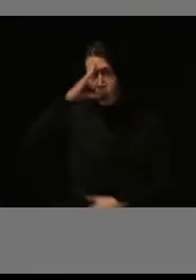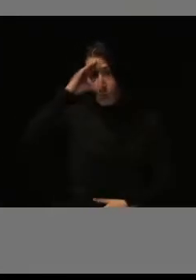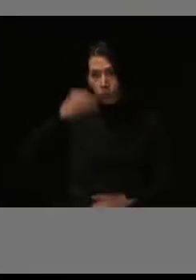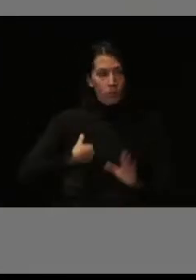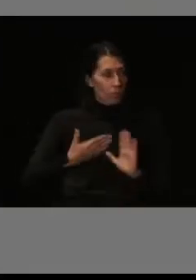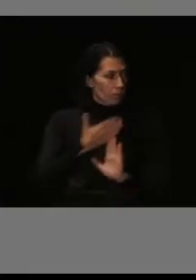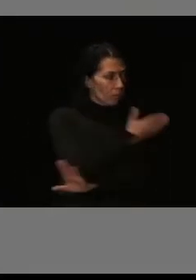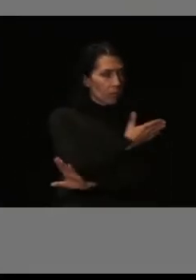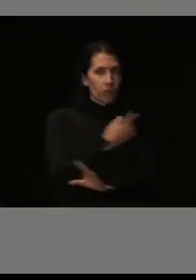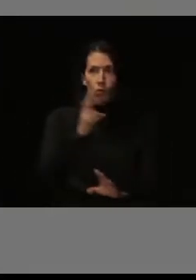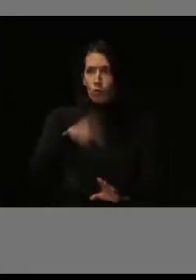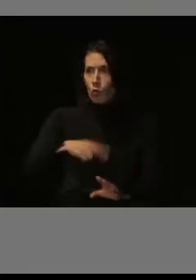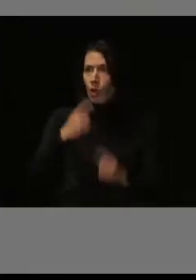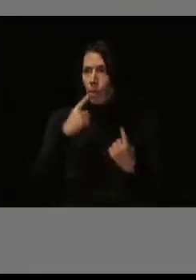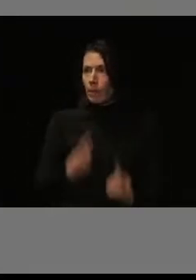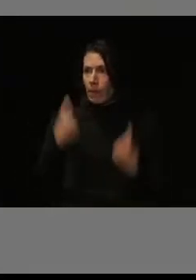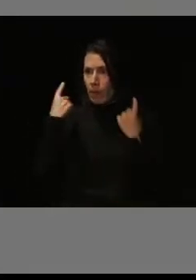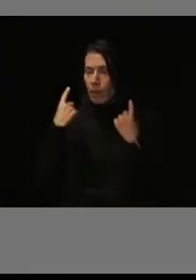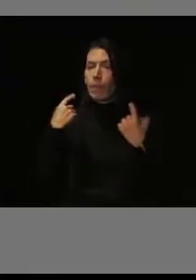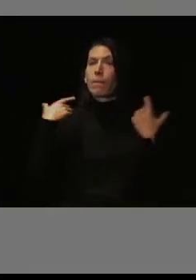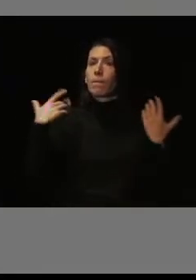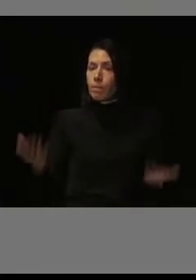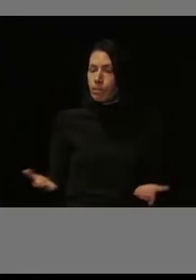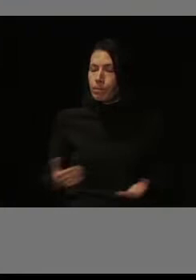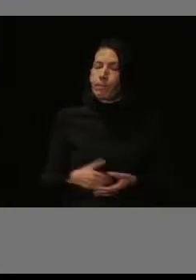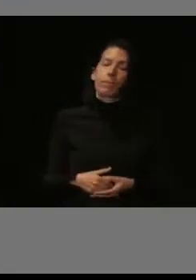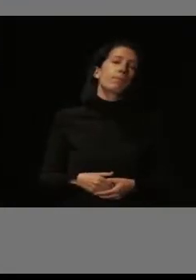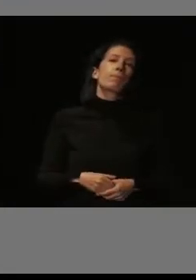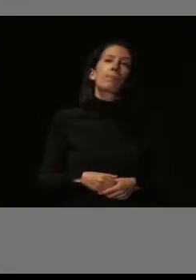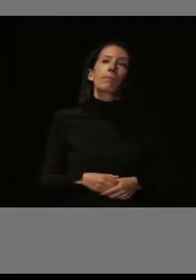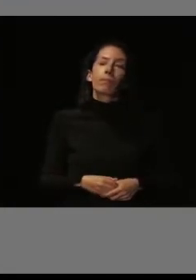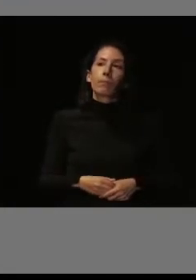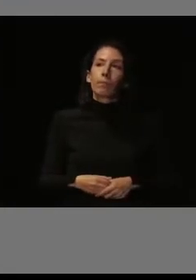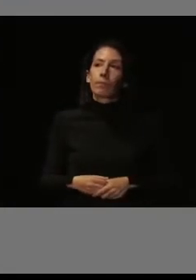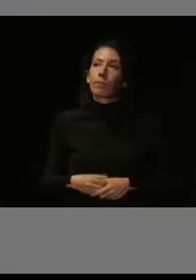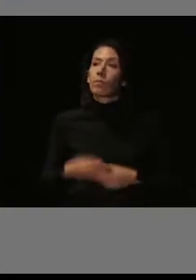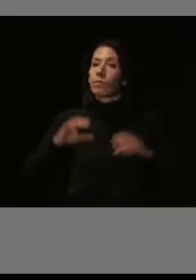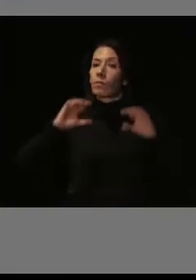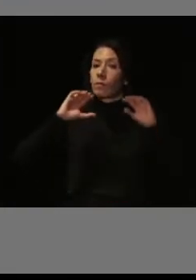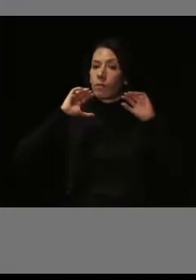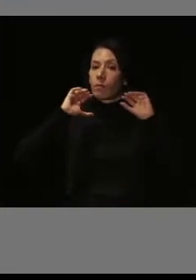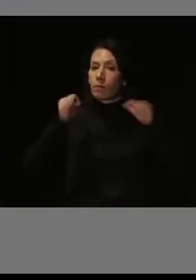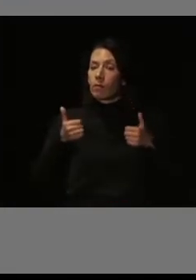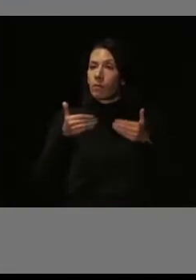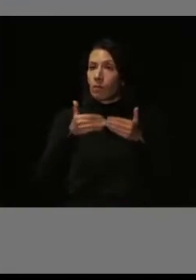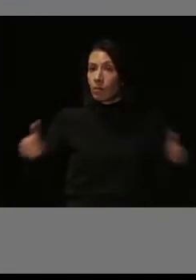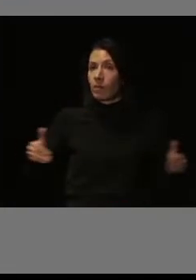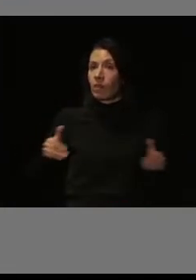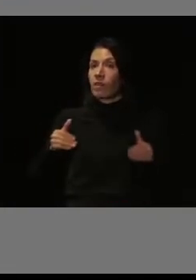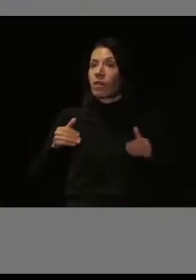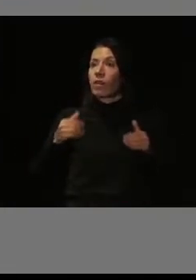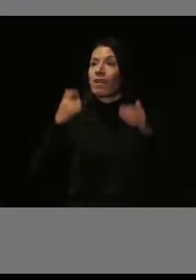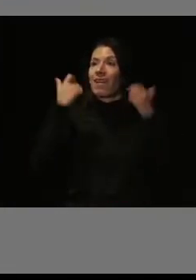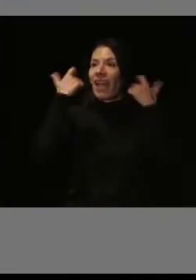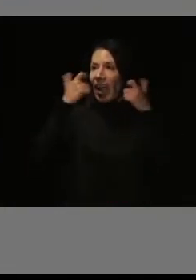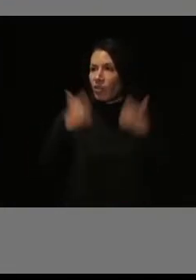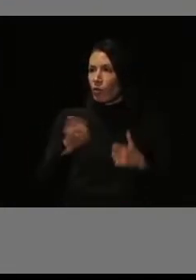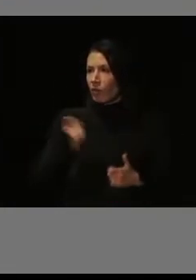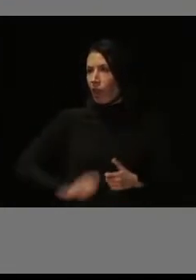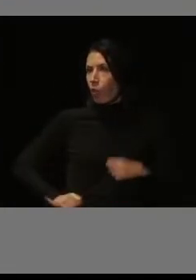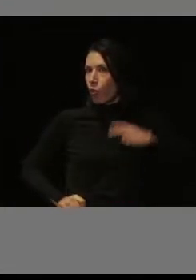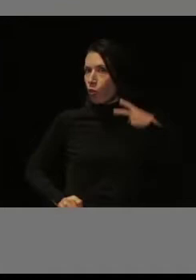hecho en el Ayuntamiento. Lo pusimos en marcha para dos categorías profesionales.